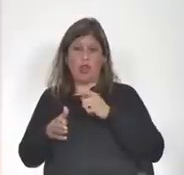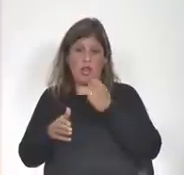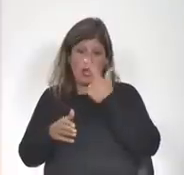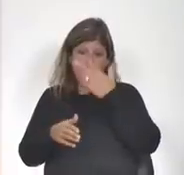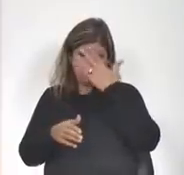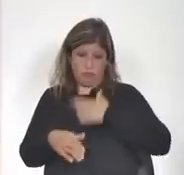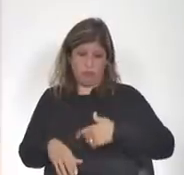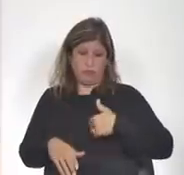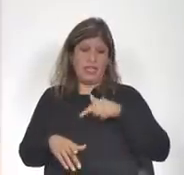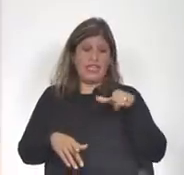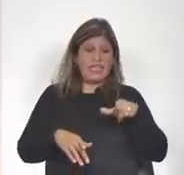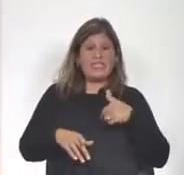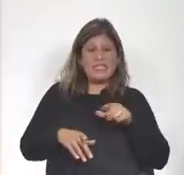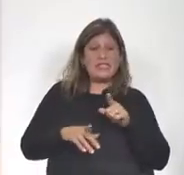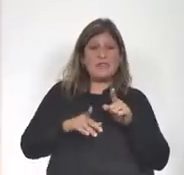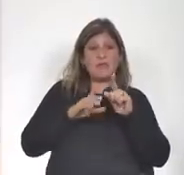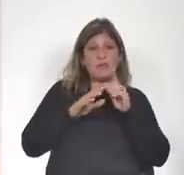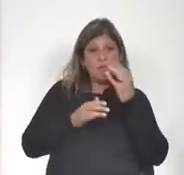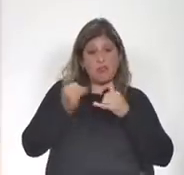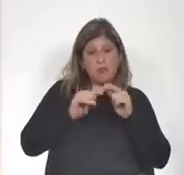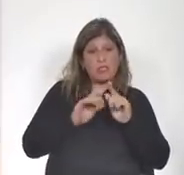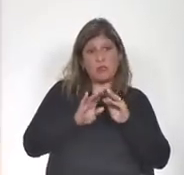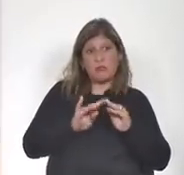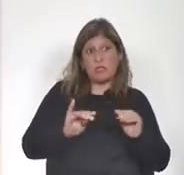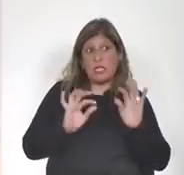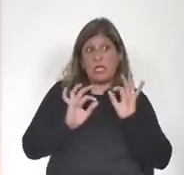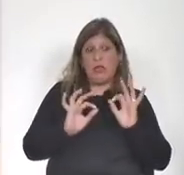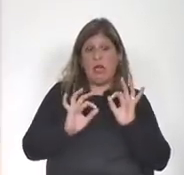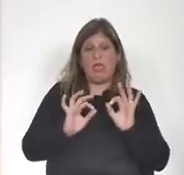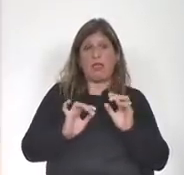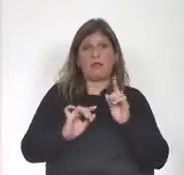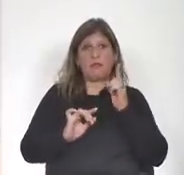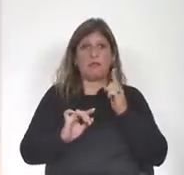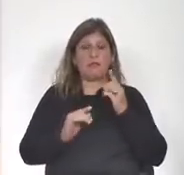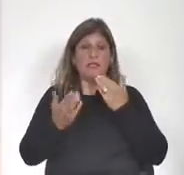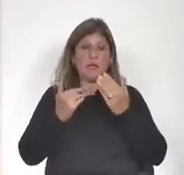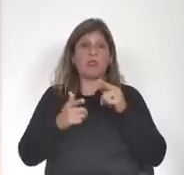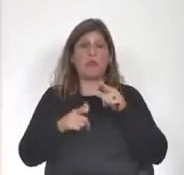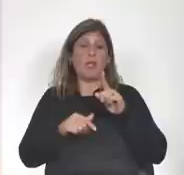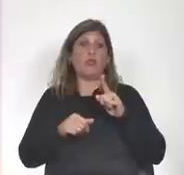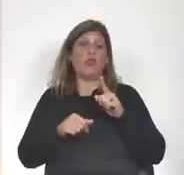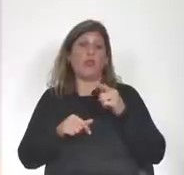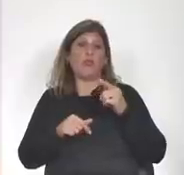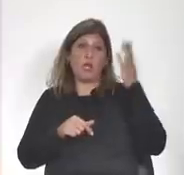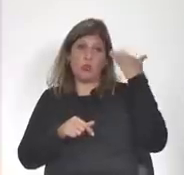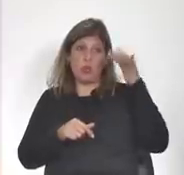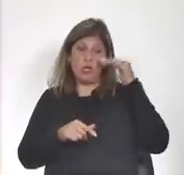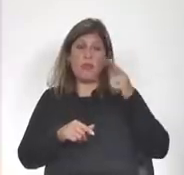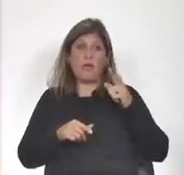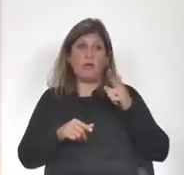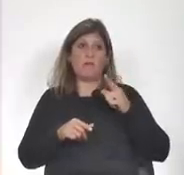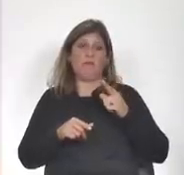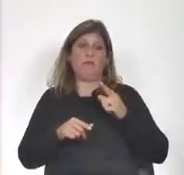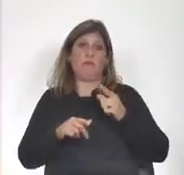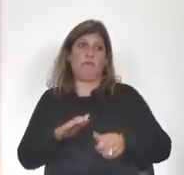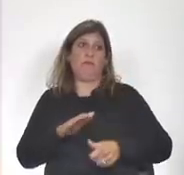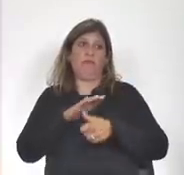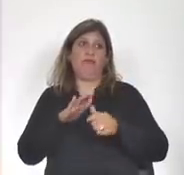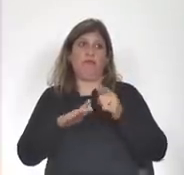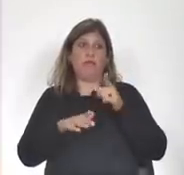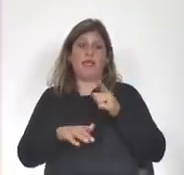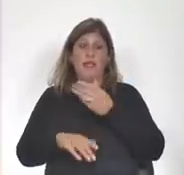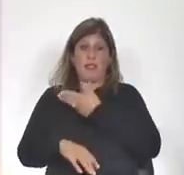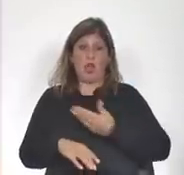relevancia pública de la información estamos hablando de un jerarca de primera línea del gobierno al cual